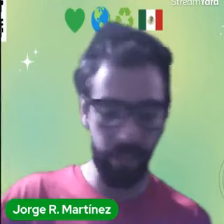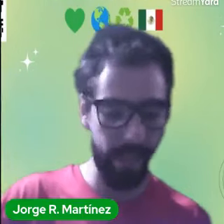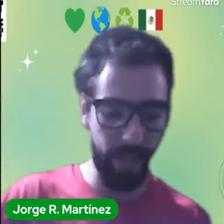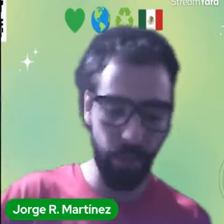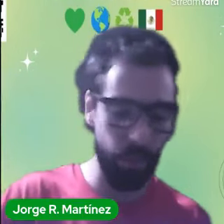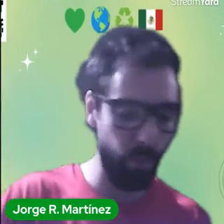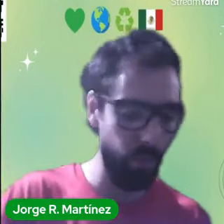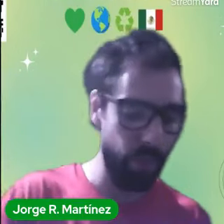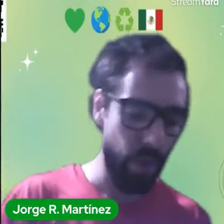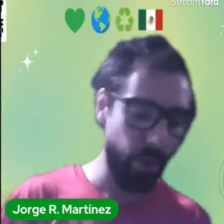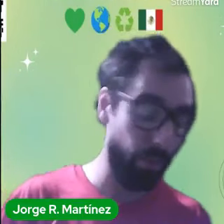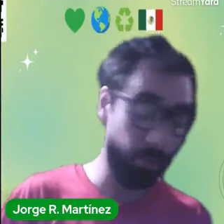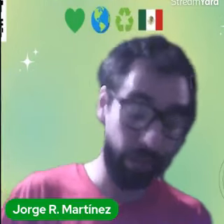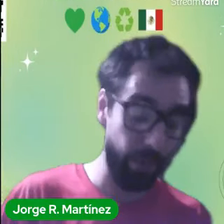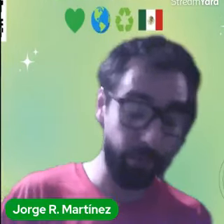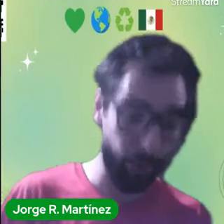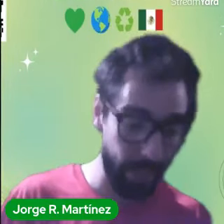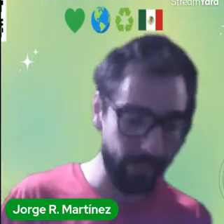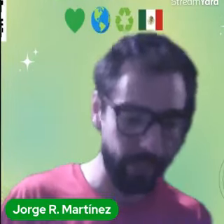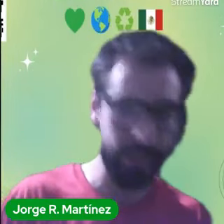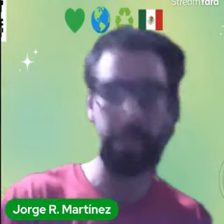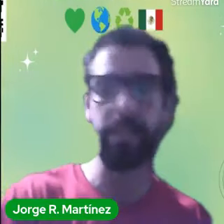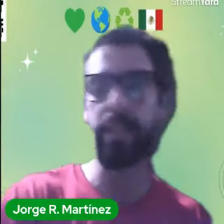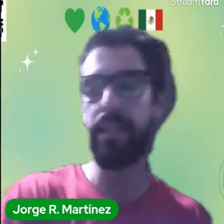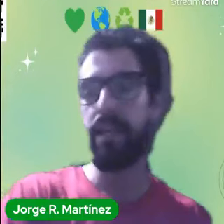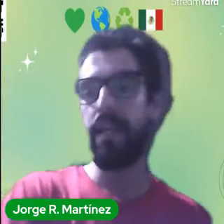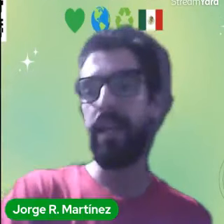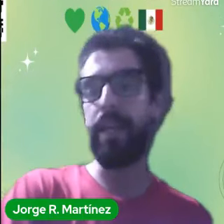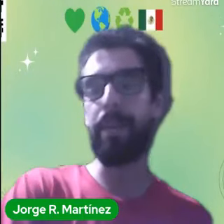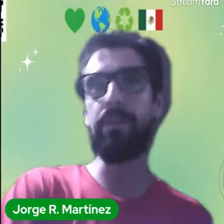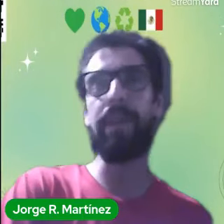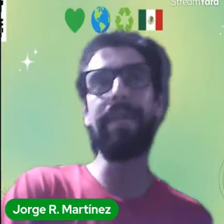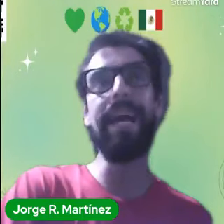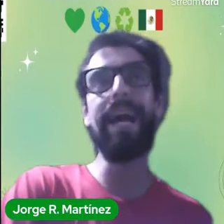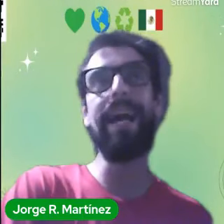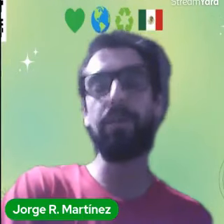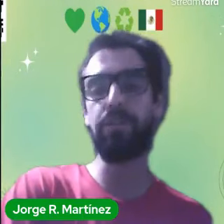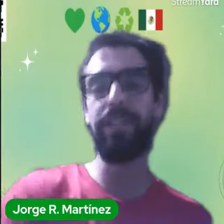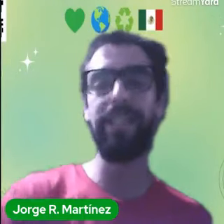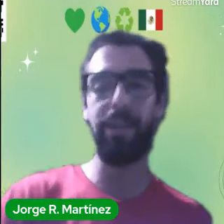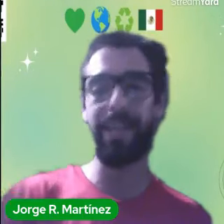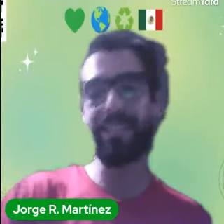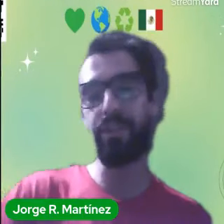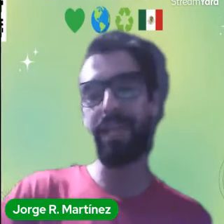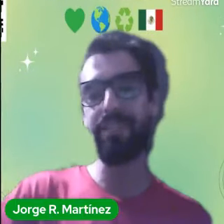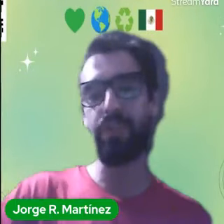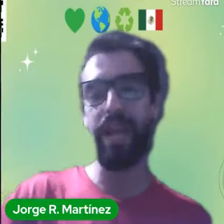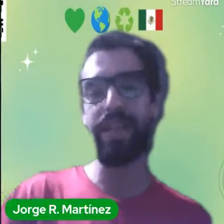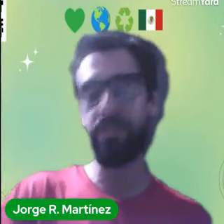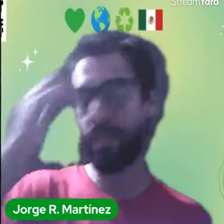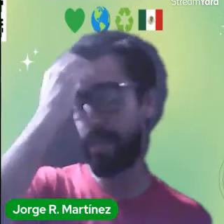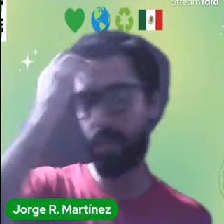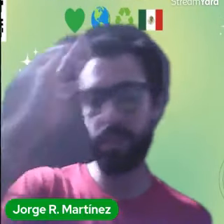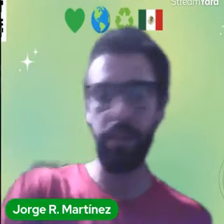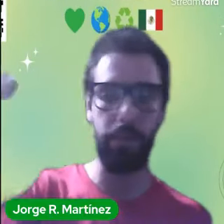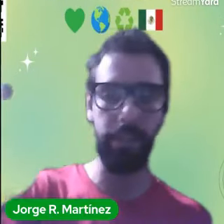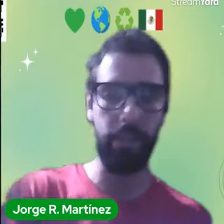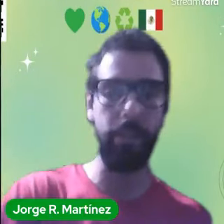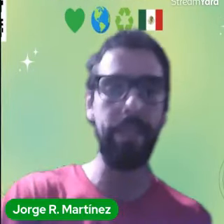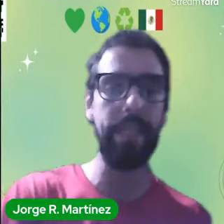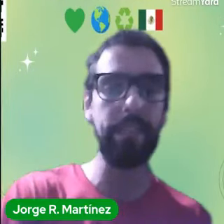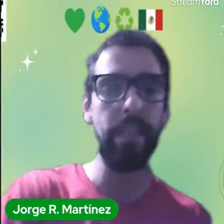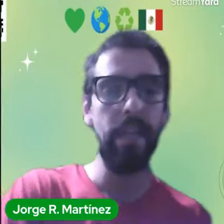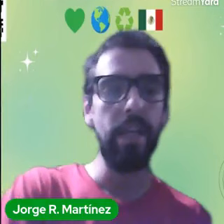tener un un programa fue un proyecto básicamente pero había la noción de tener una ciudad solar en Ciudad de México y de nuevo entre